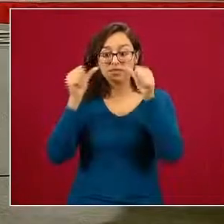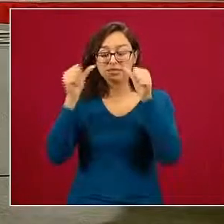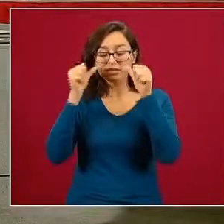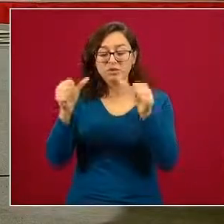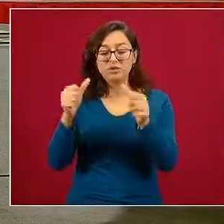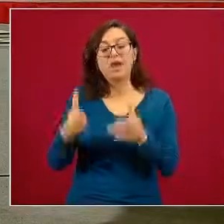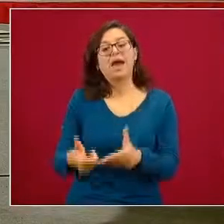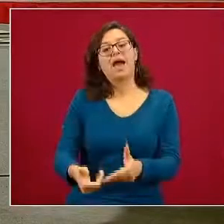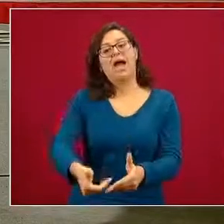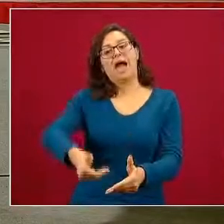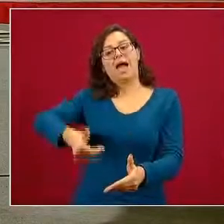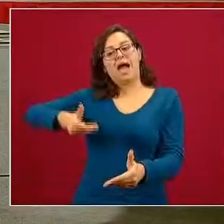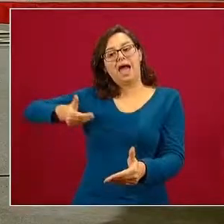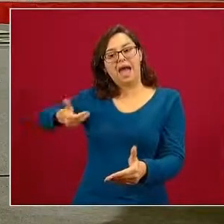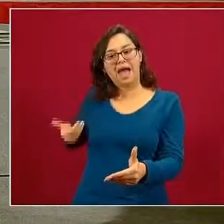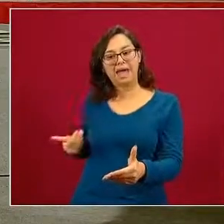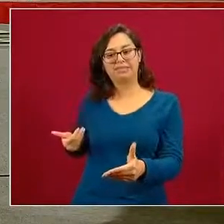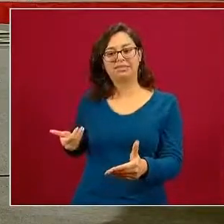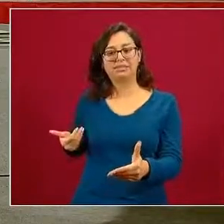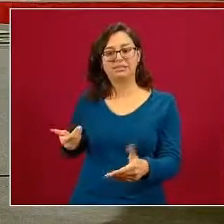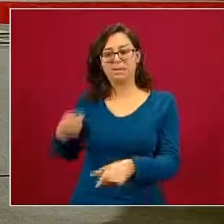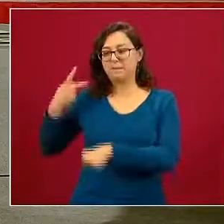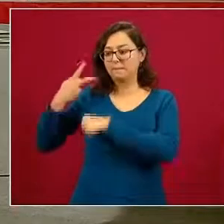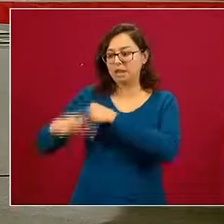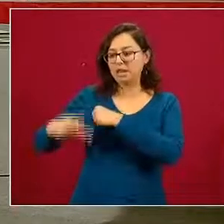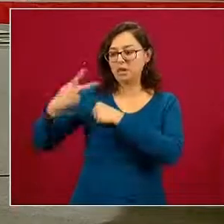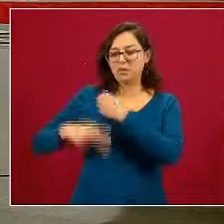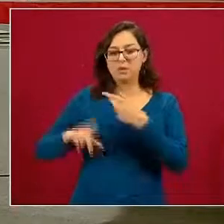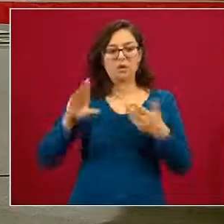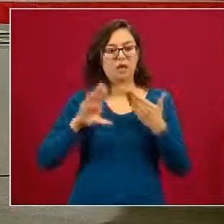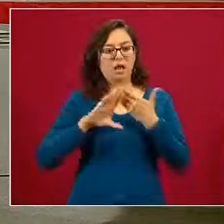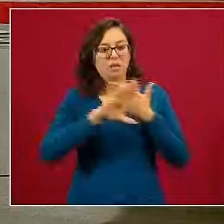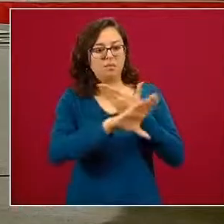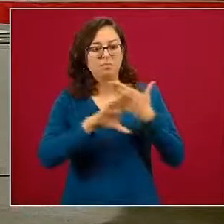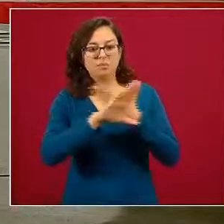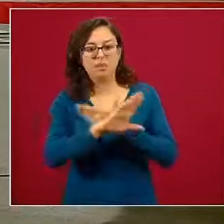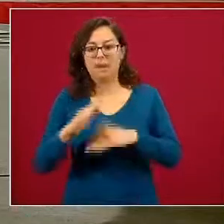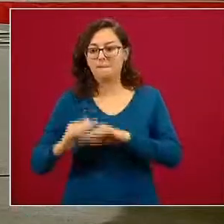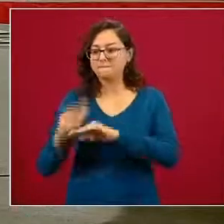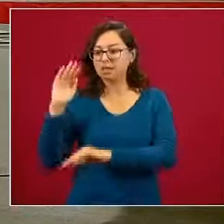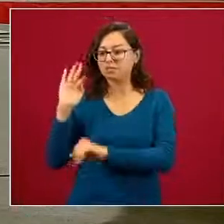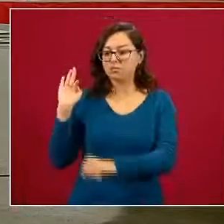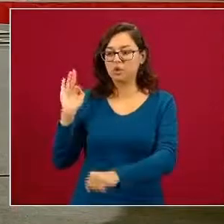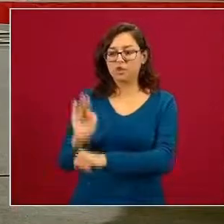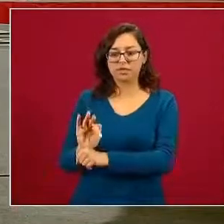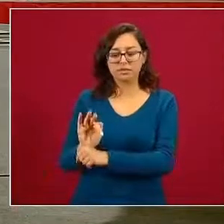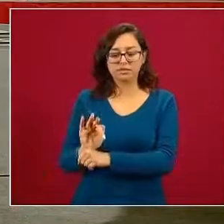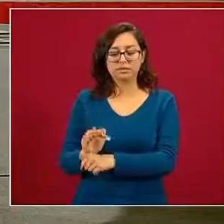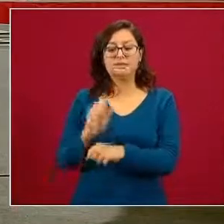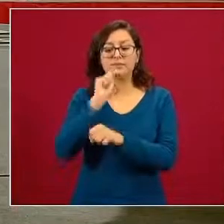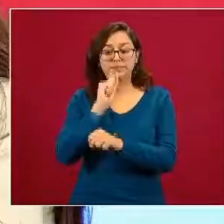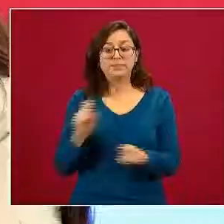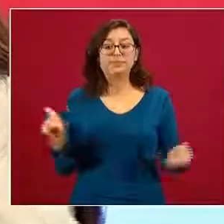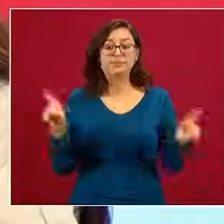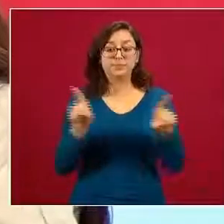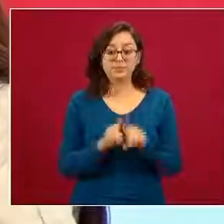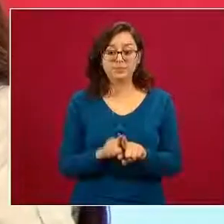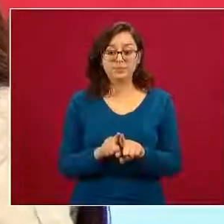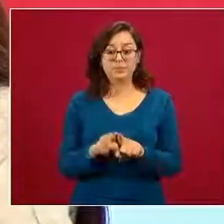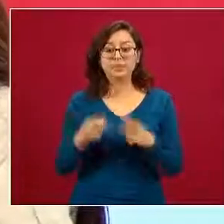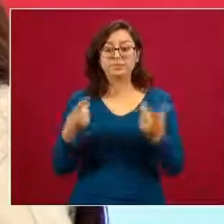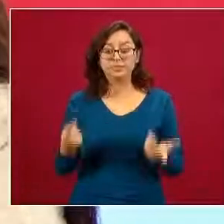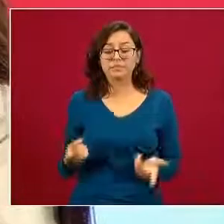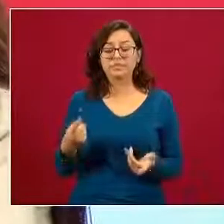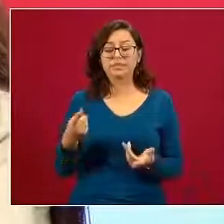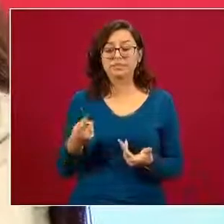con atacar los factores de riesgo y aumentar los factores protectores además de que en gran medida esta